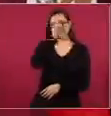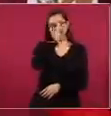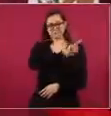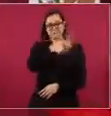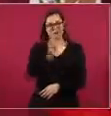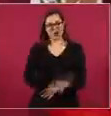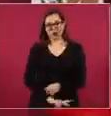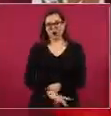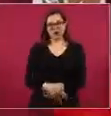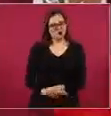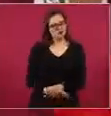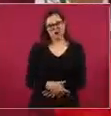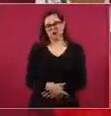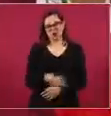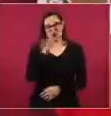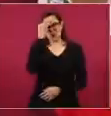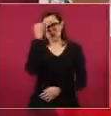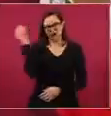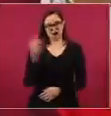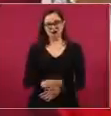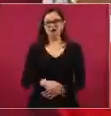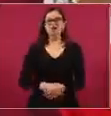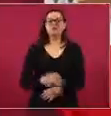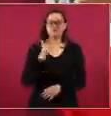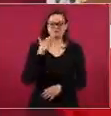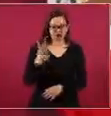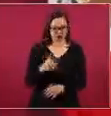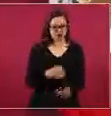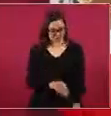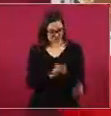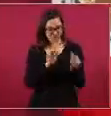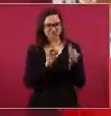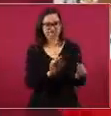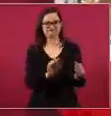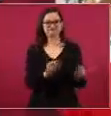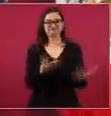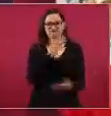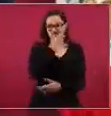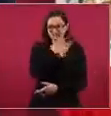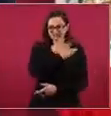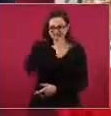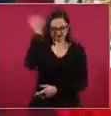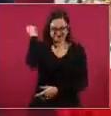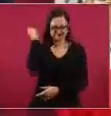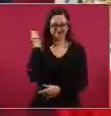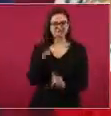y ahora sí es fuera máscara.